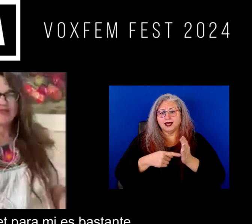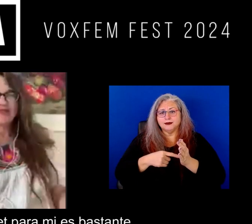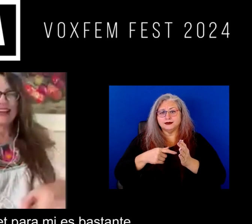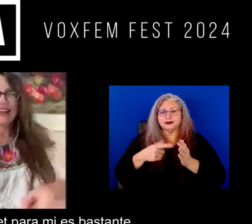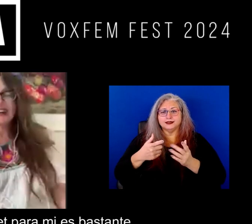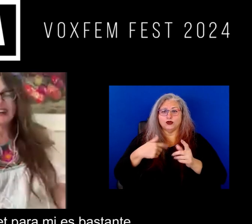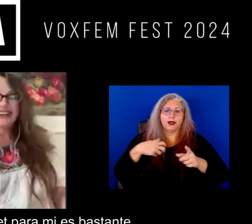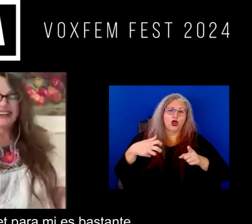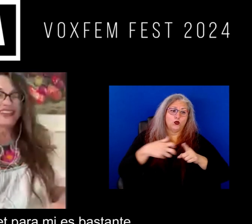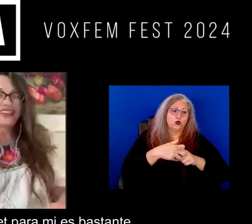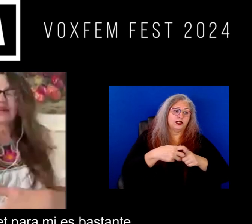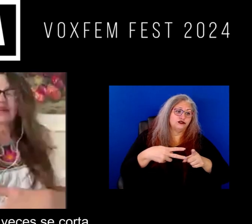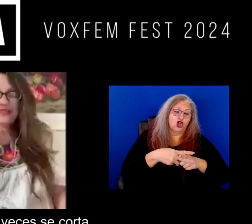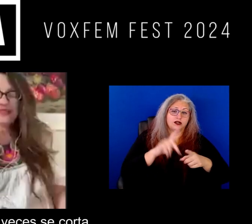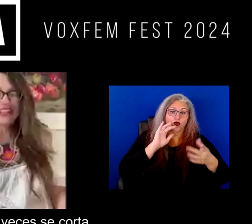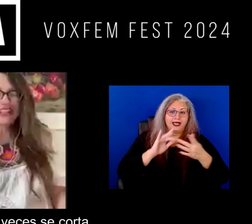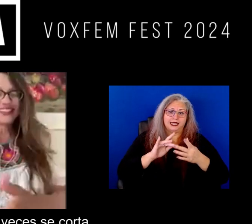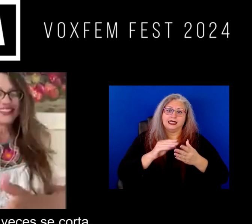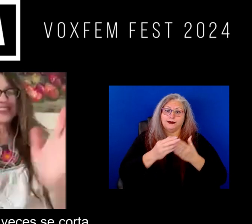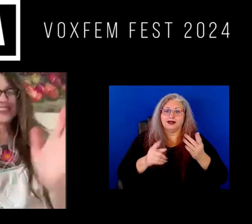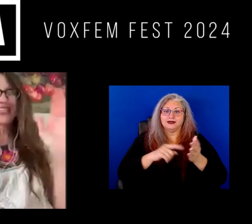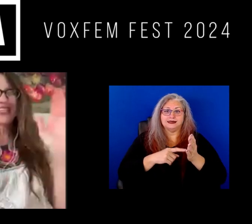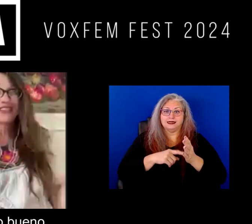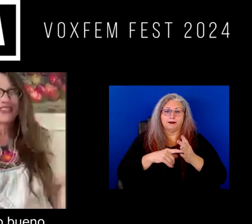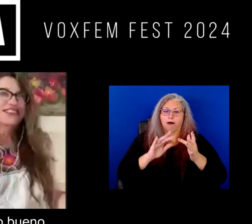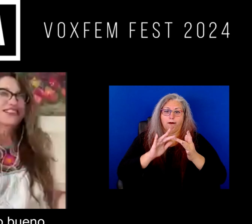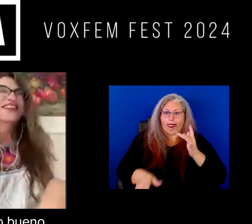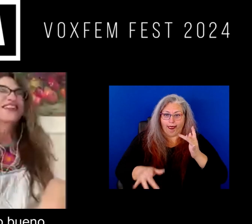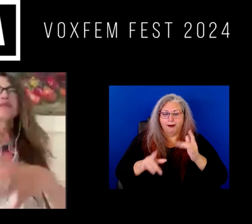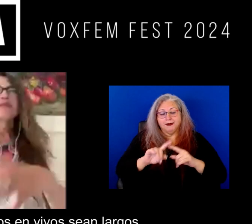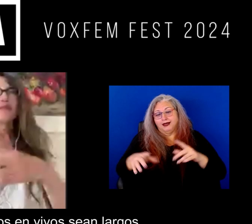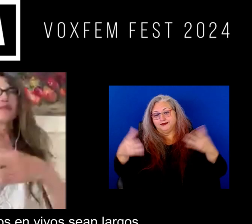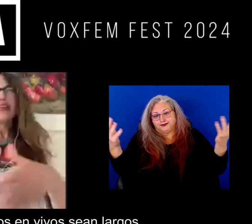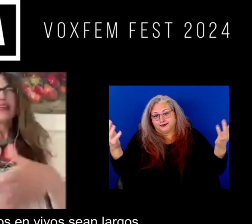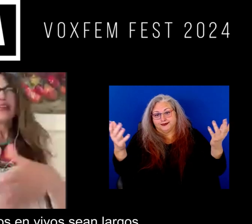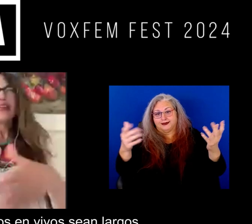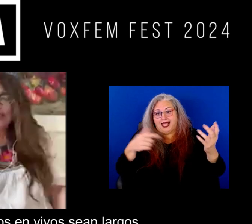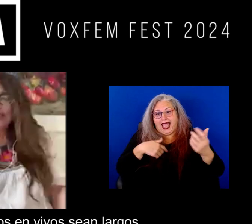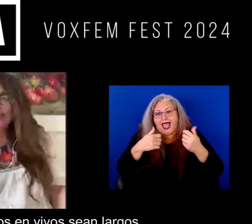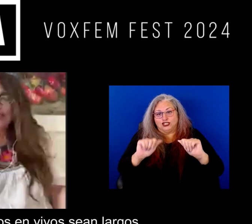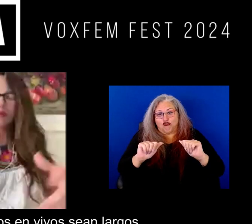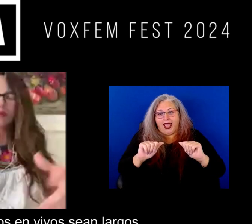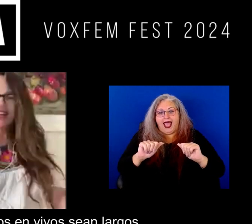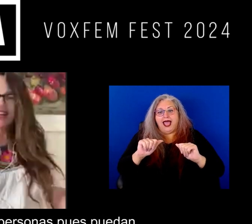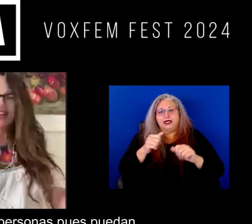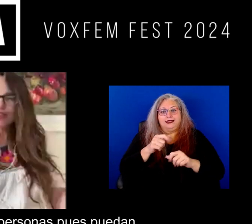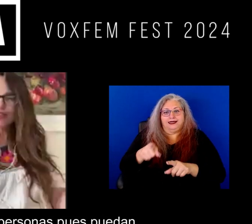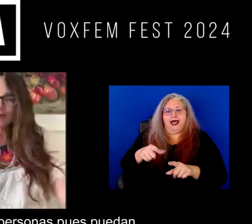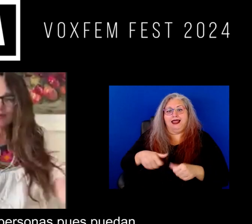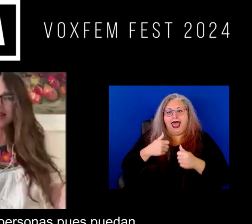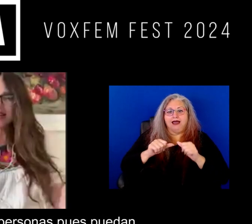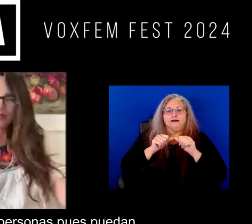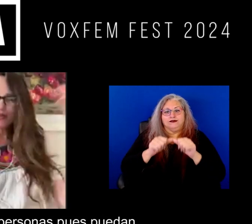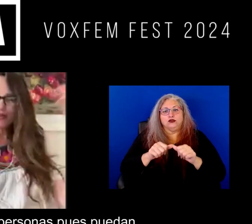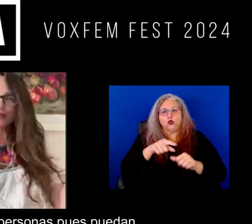recargar el internet para mí es bastante entonces a veces se corta pero bueno intento hacer que los en vivos sean largos